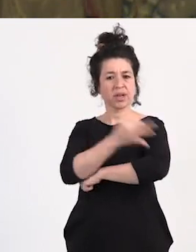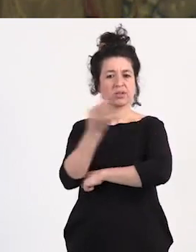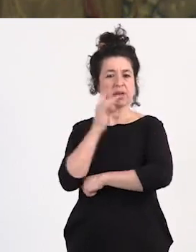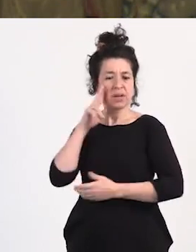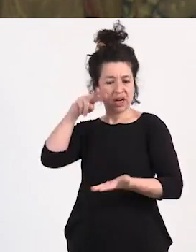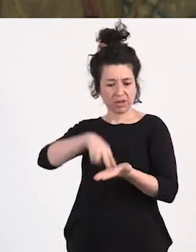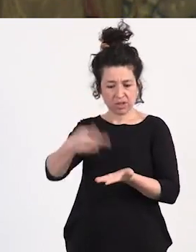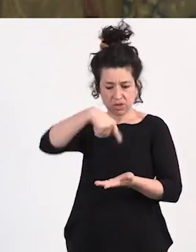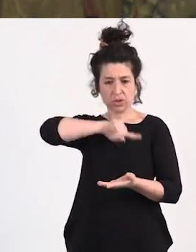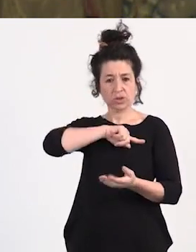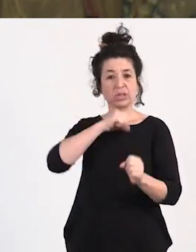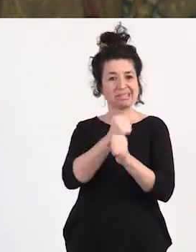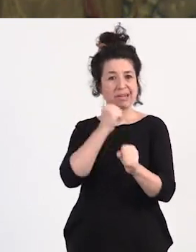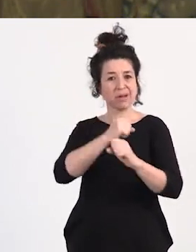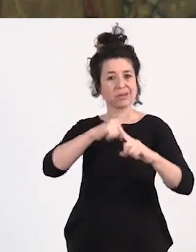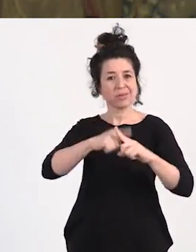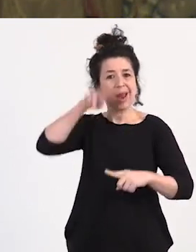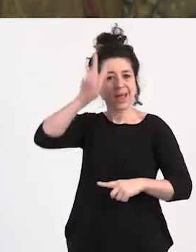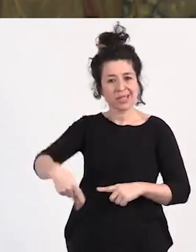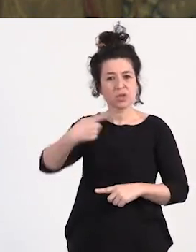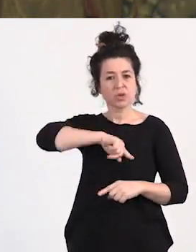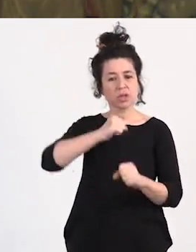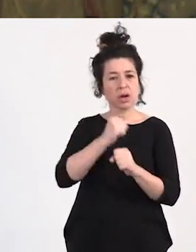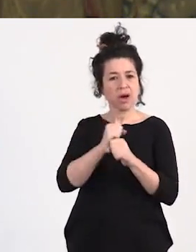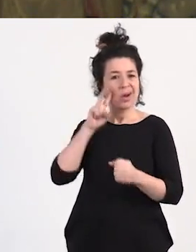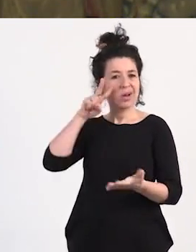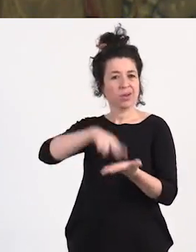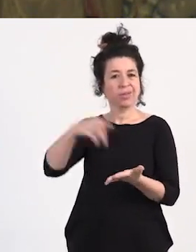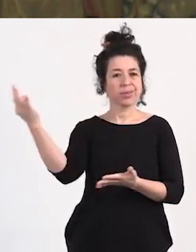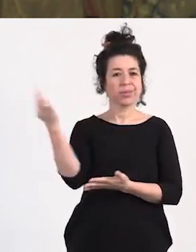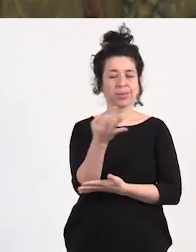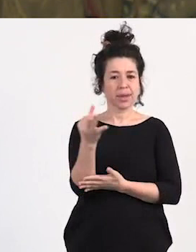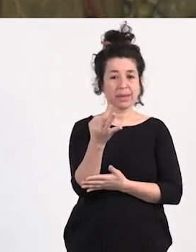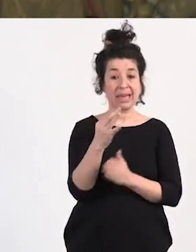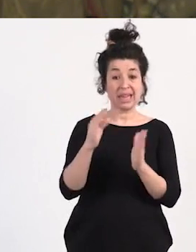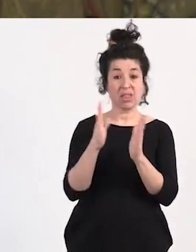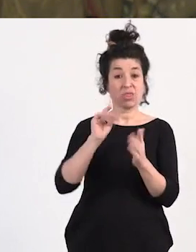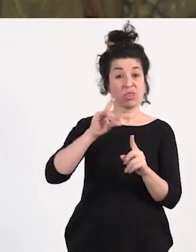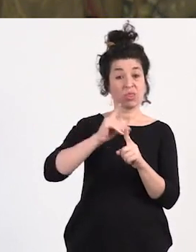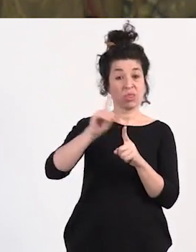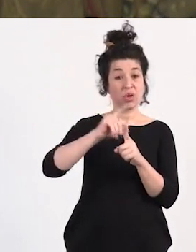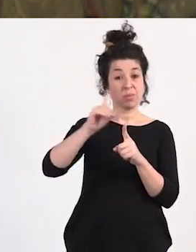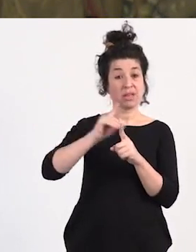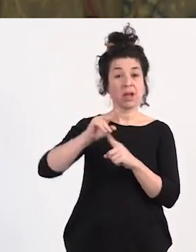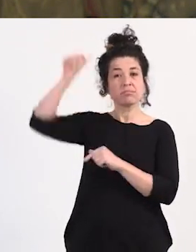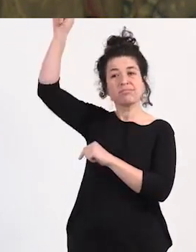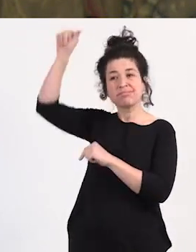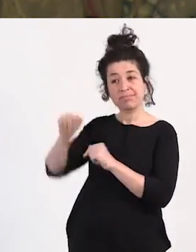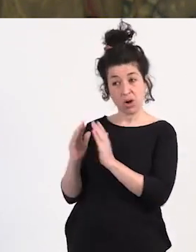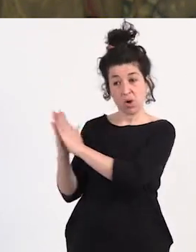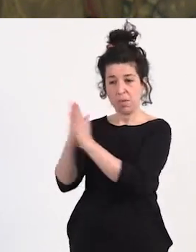somos trabajadoras sexuales nuestro trabajo tiene que ser reconocido como decían las compañeras en el documental hay cosas como